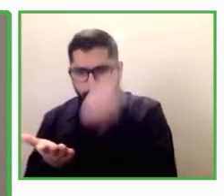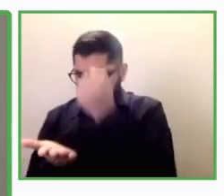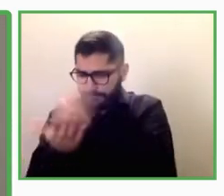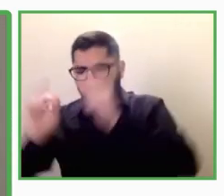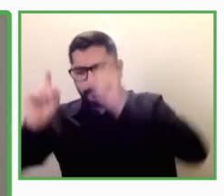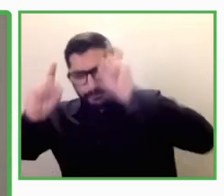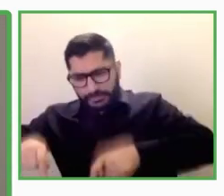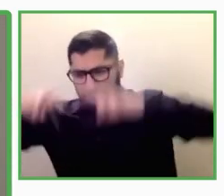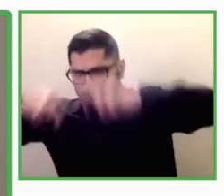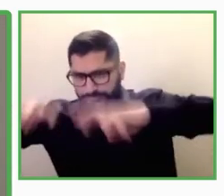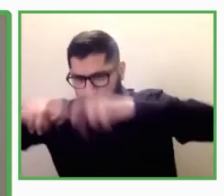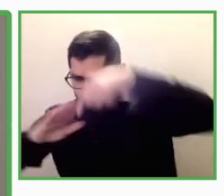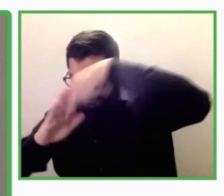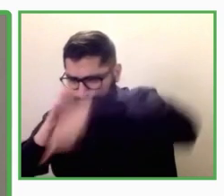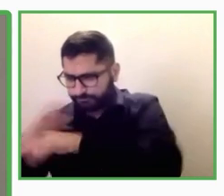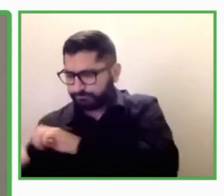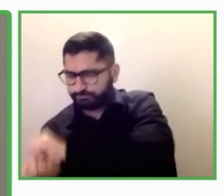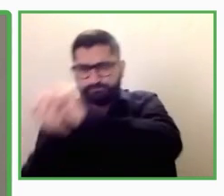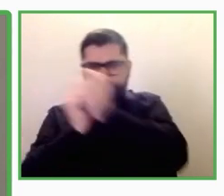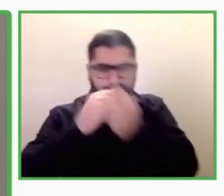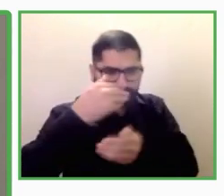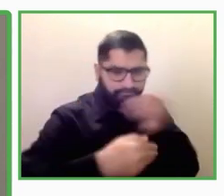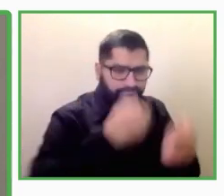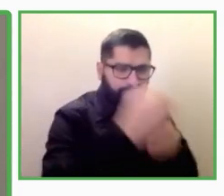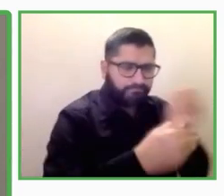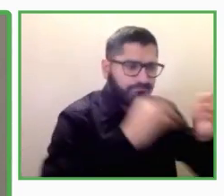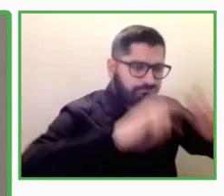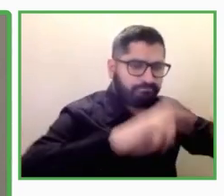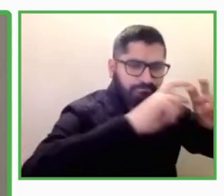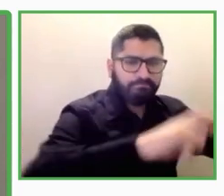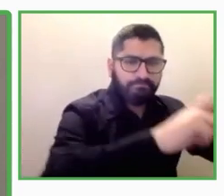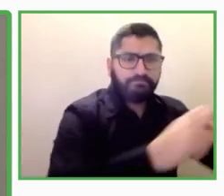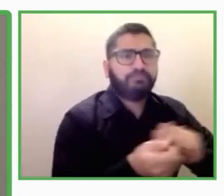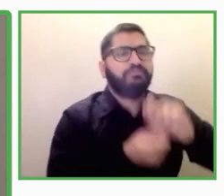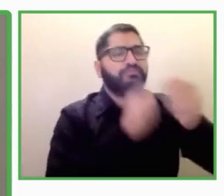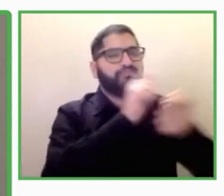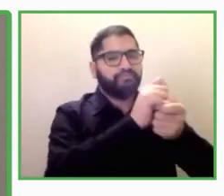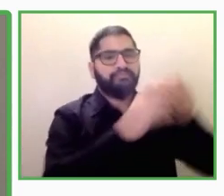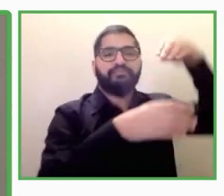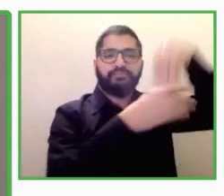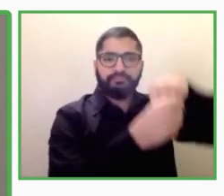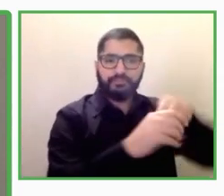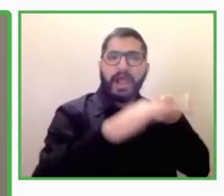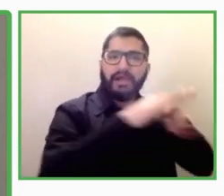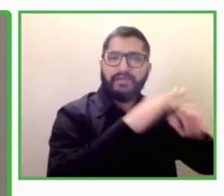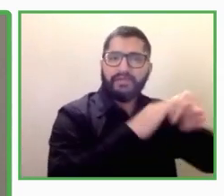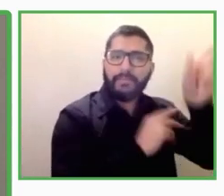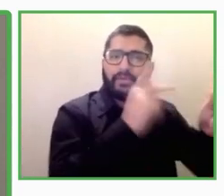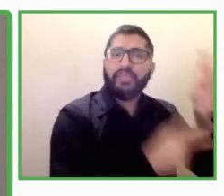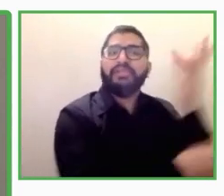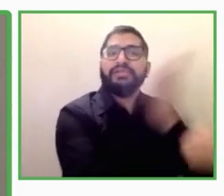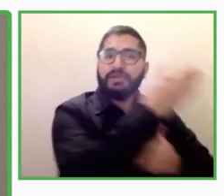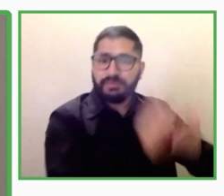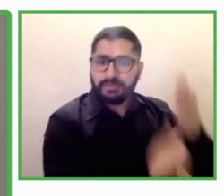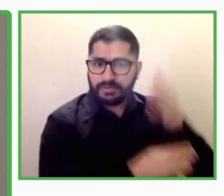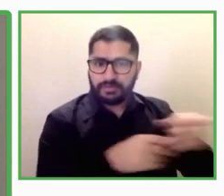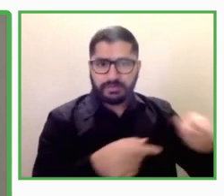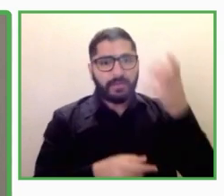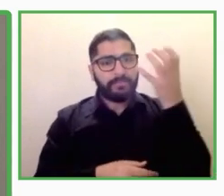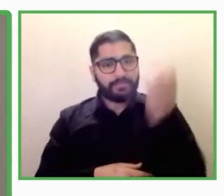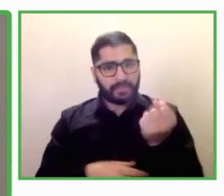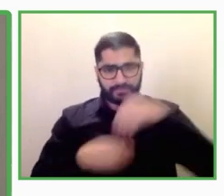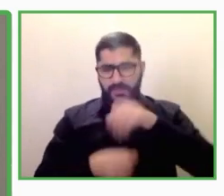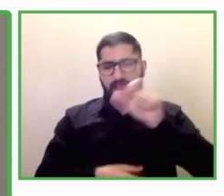Güemes, soy director de Relaciones Internacionales del Grupo Social 11 y también conjuntamente con el resto de ponentes